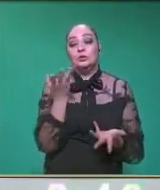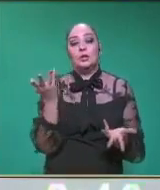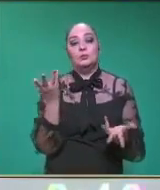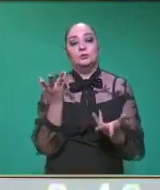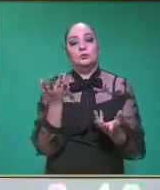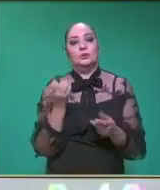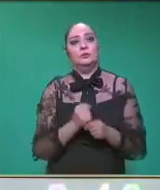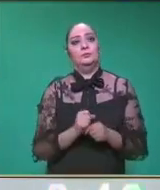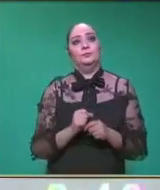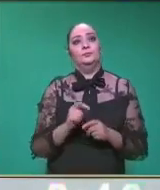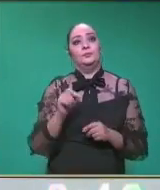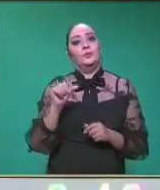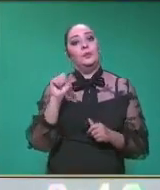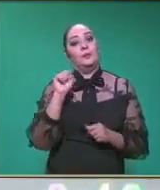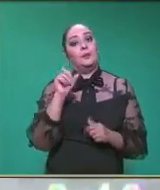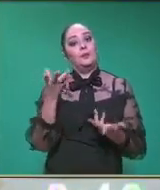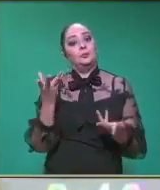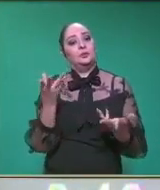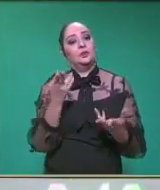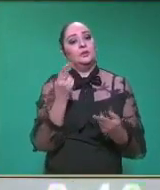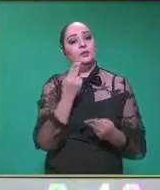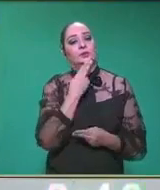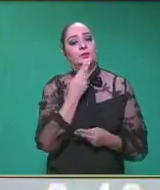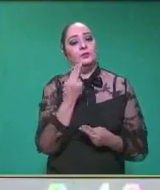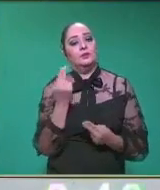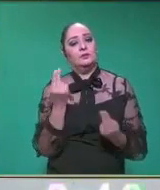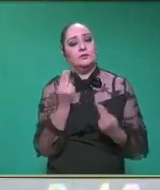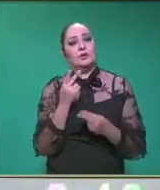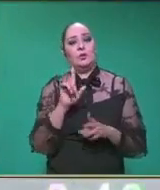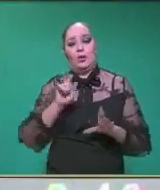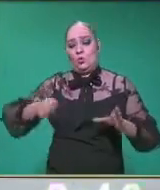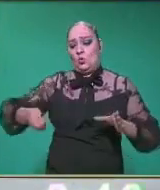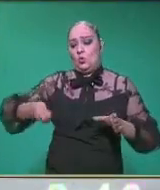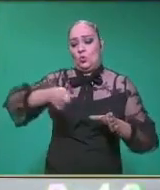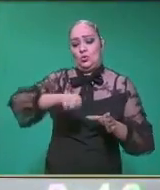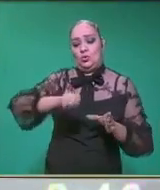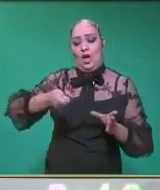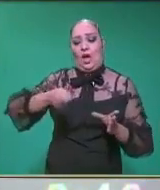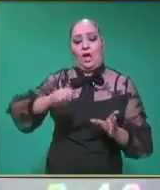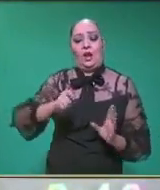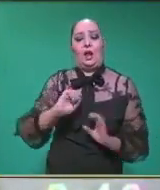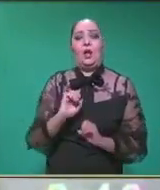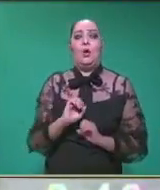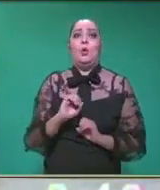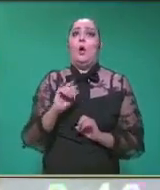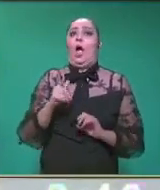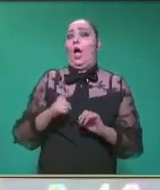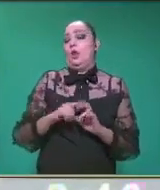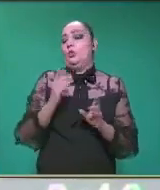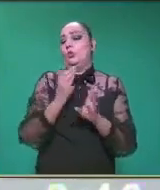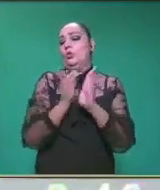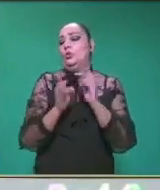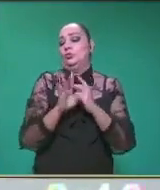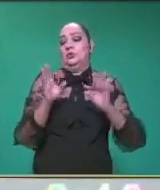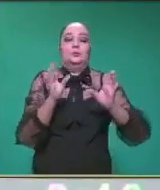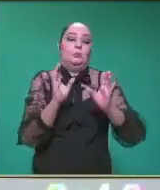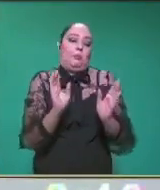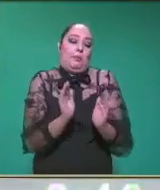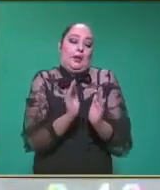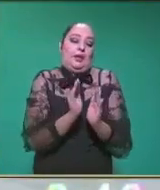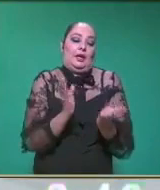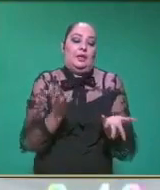hoy. Vamos a ocupar también aquí una cuchara o un cucharón. Algunos objetos pequeños,